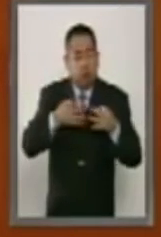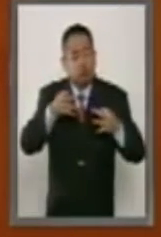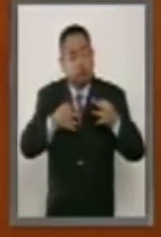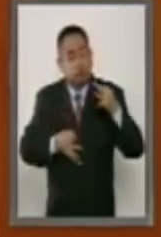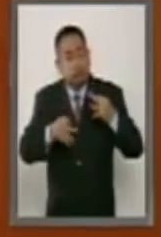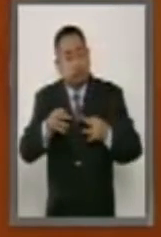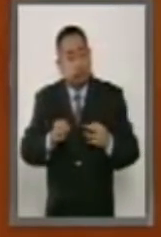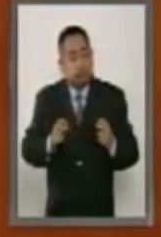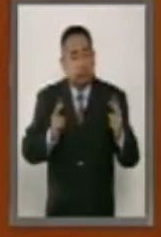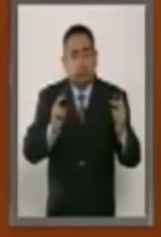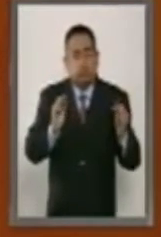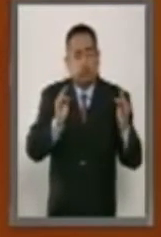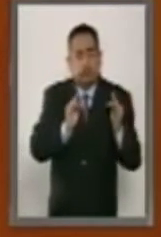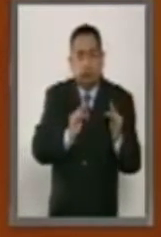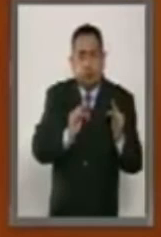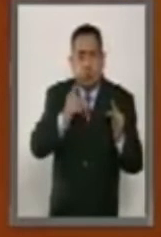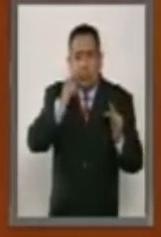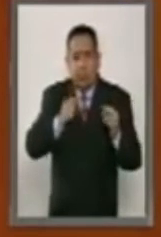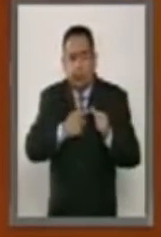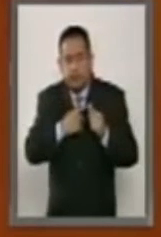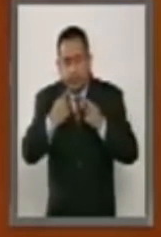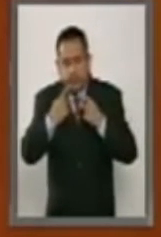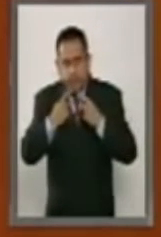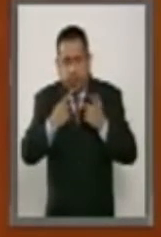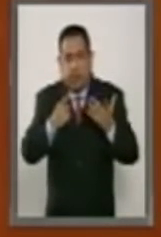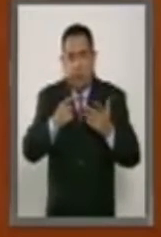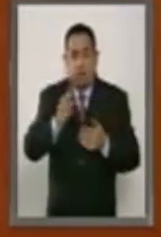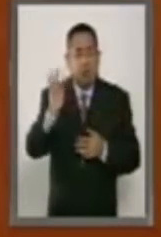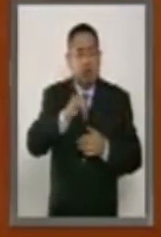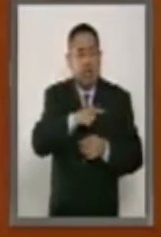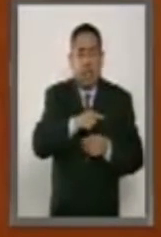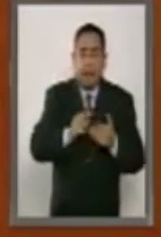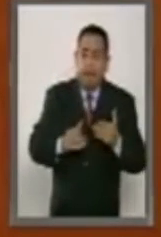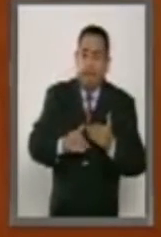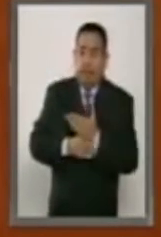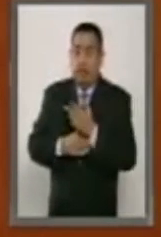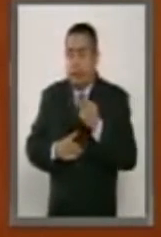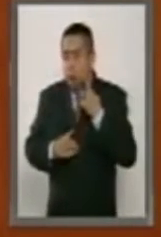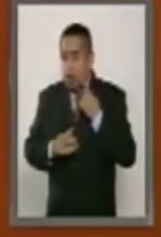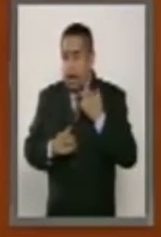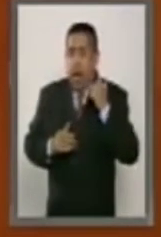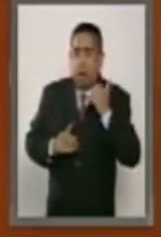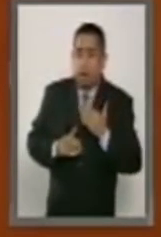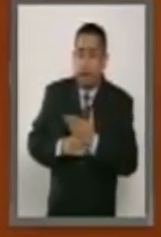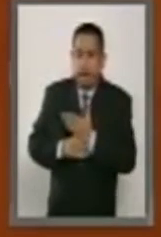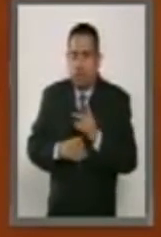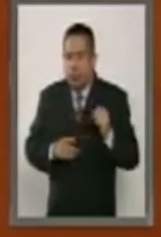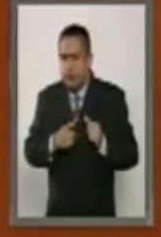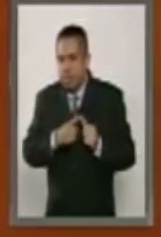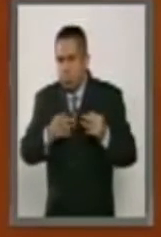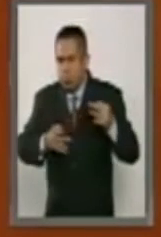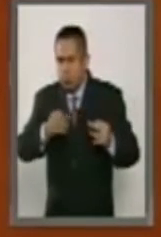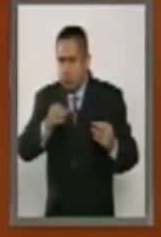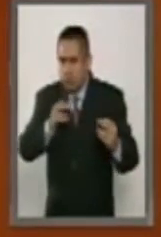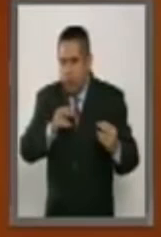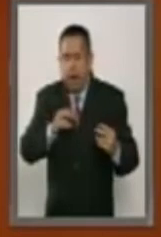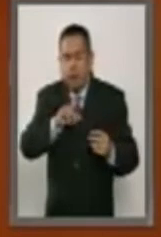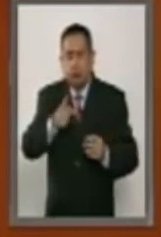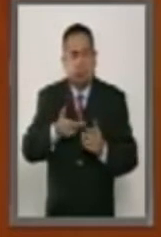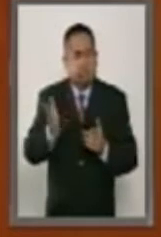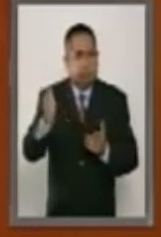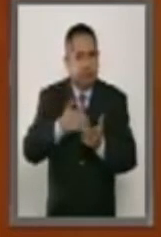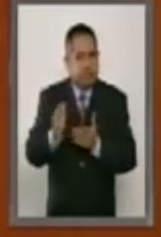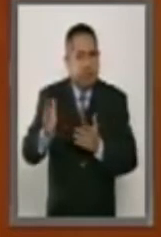extranjeros para ser expulsados cuando intervienen en asuntos políticos del país. Además, la ley